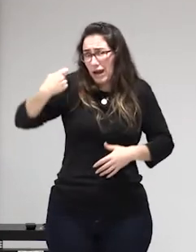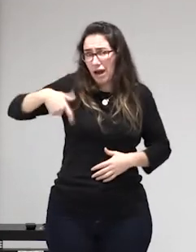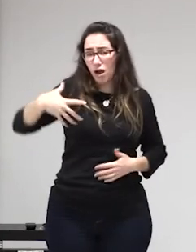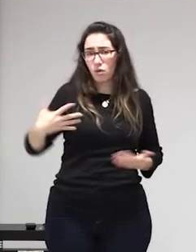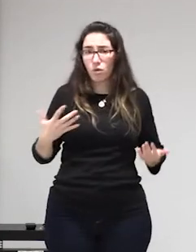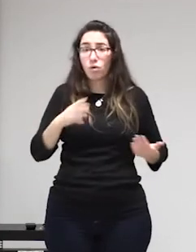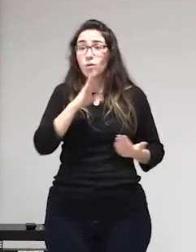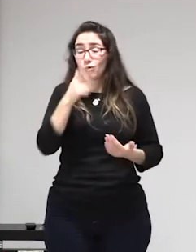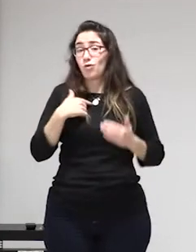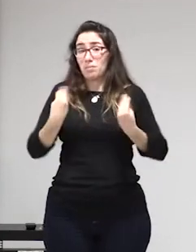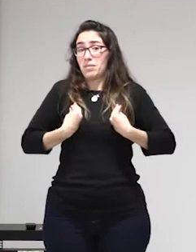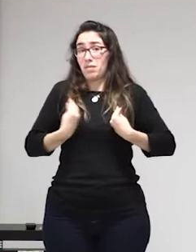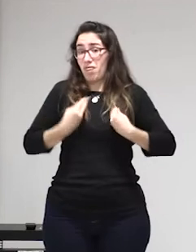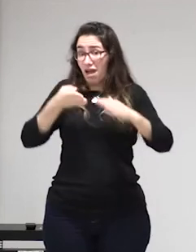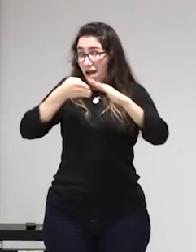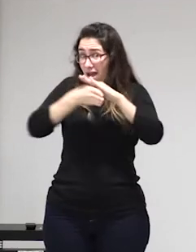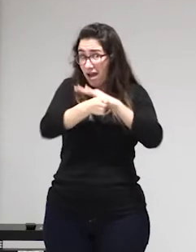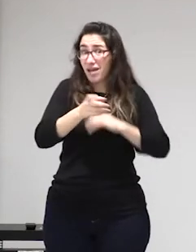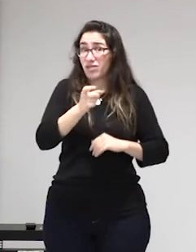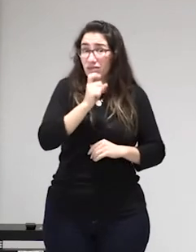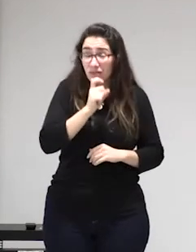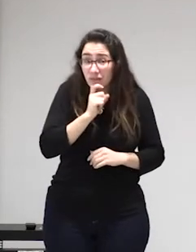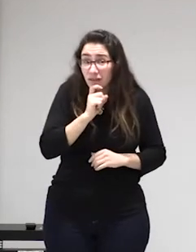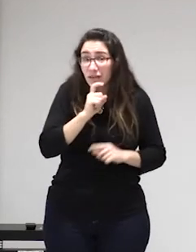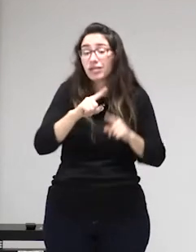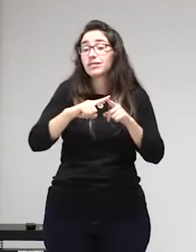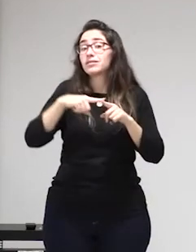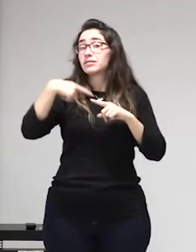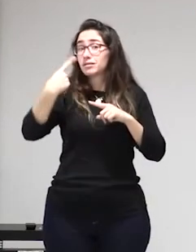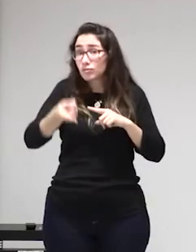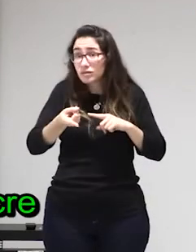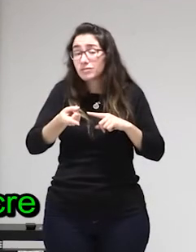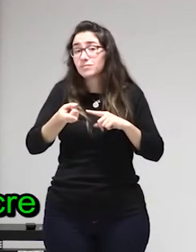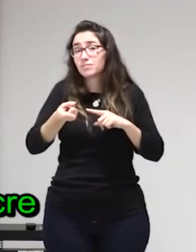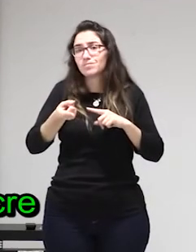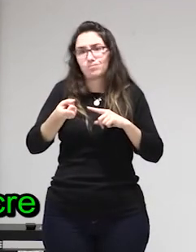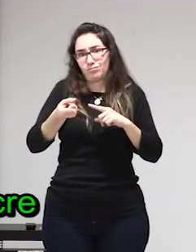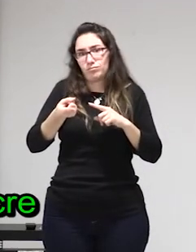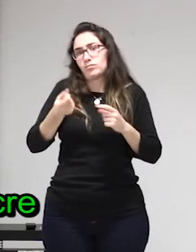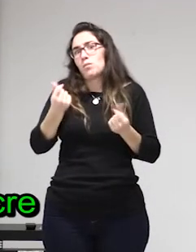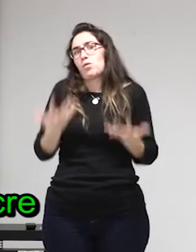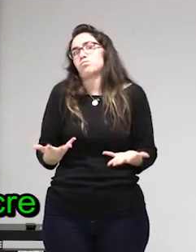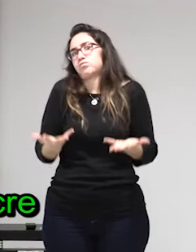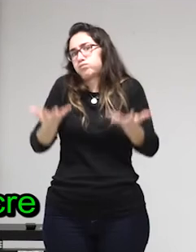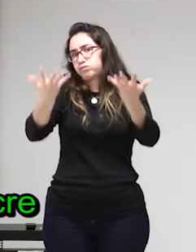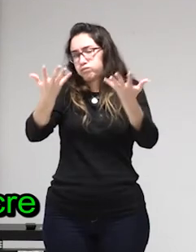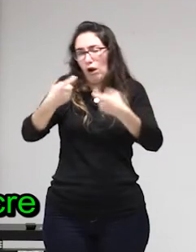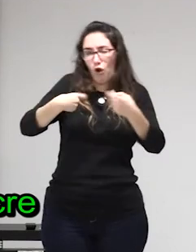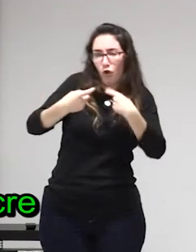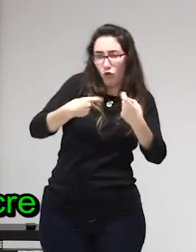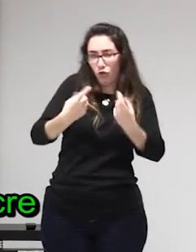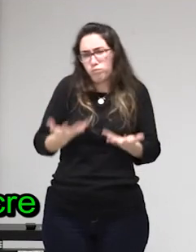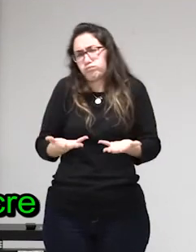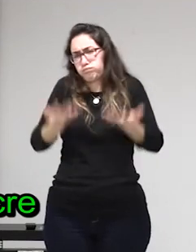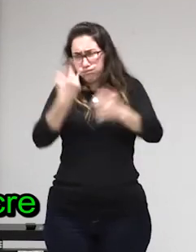separarlos no, no al contrario al contrario quiere considerar el proxenetismo no coactivo es decir cualquier persona que se lucre con el ejercicio de la prostitución